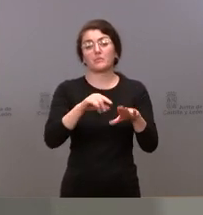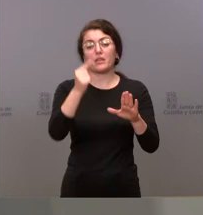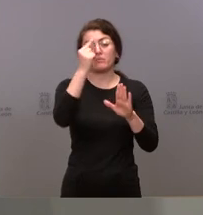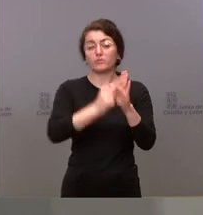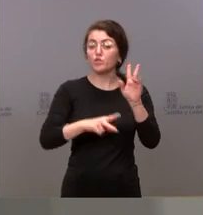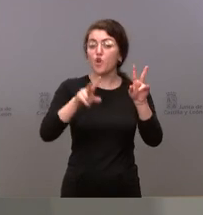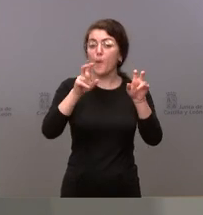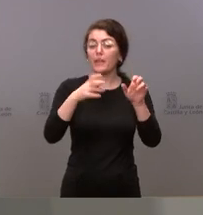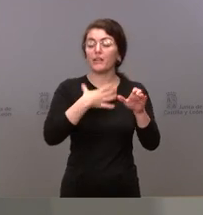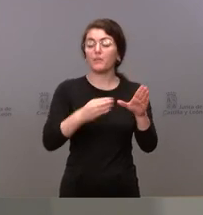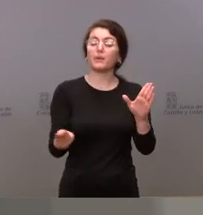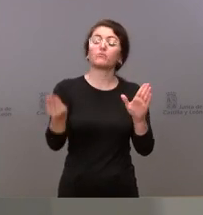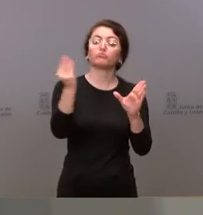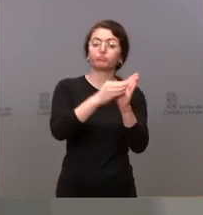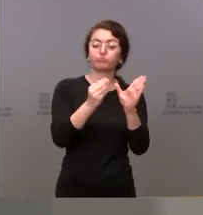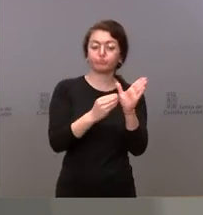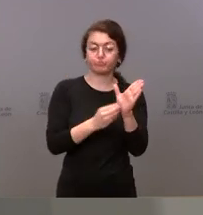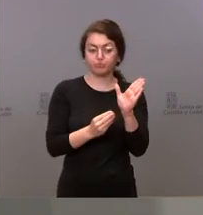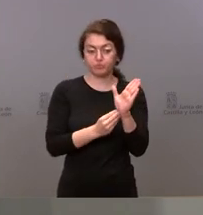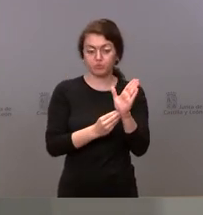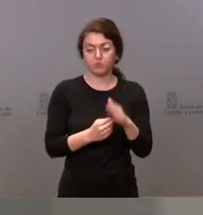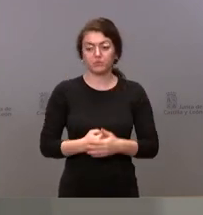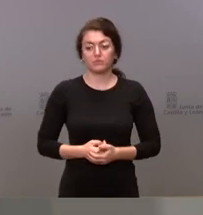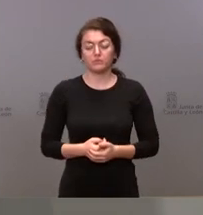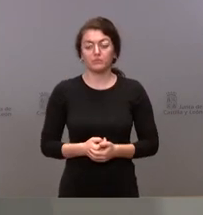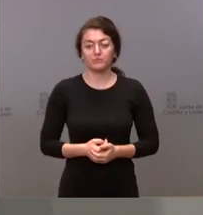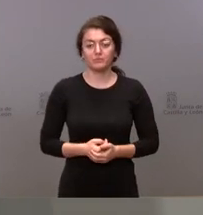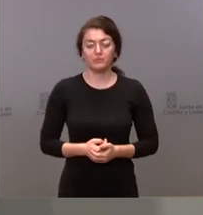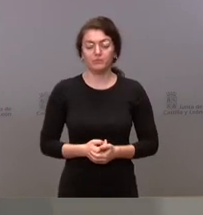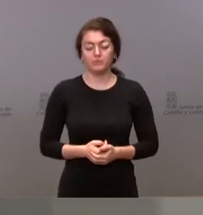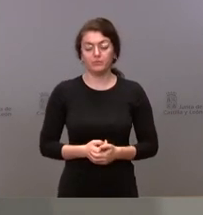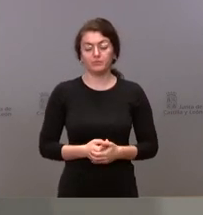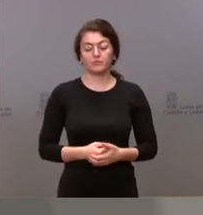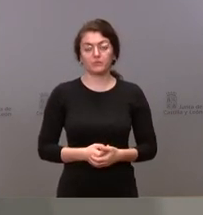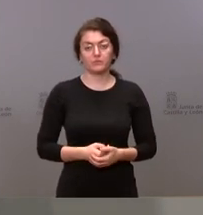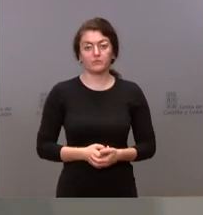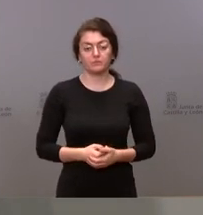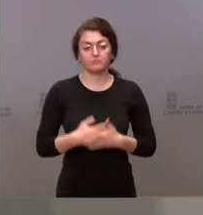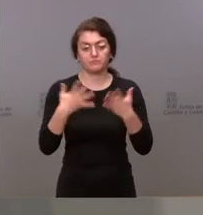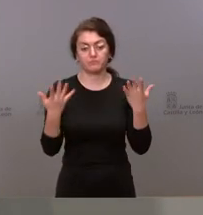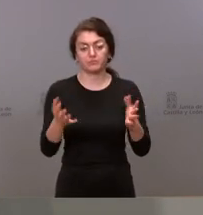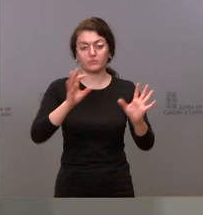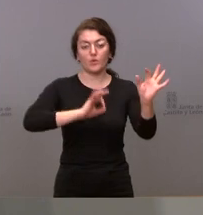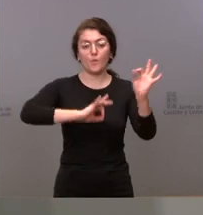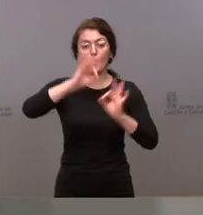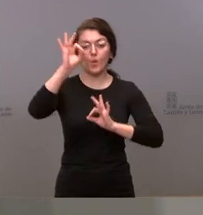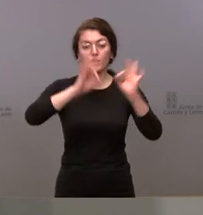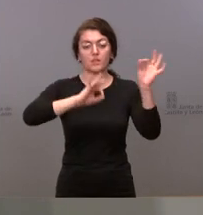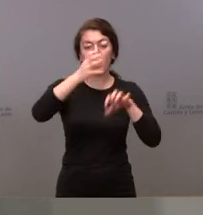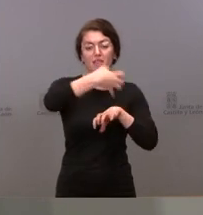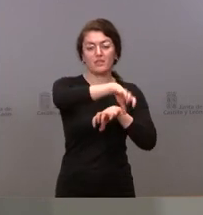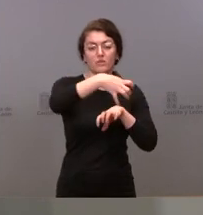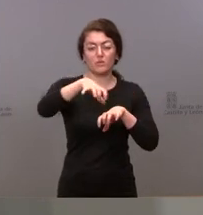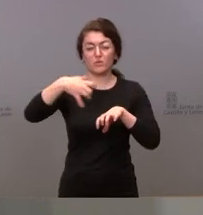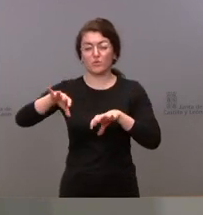estas últimas semanas y meses fundamentalmente asociado como le digo a este nuevo escenario el porcentaje de la distribución de la